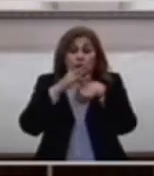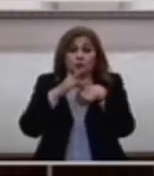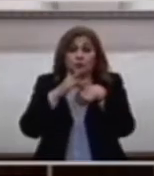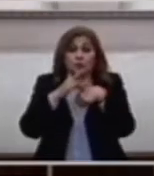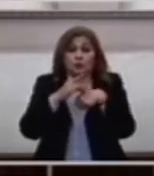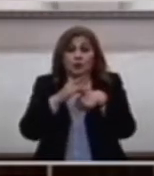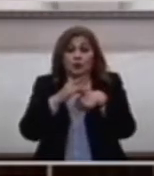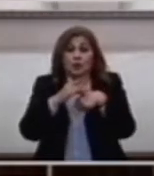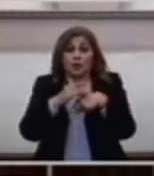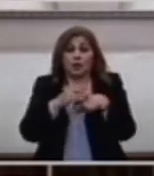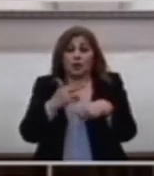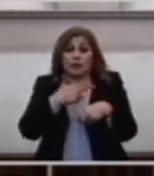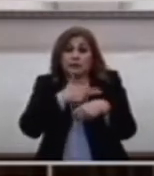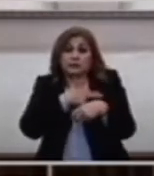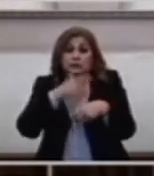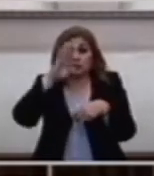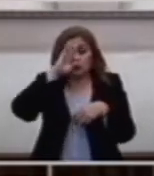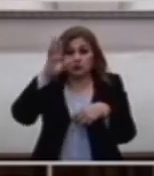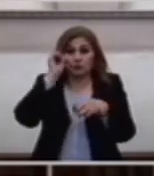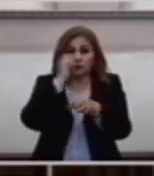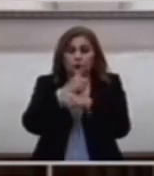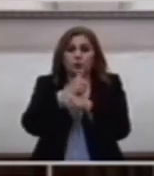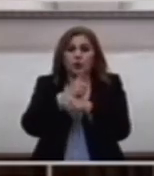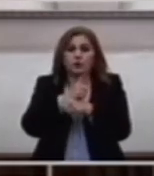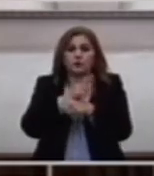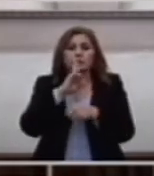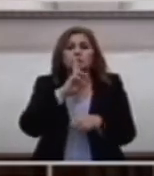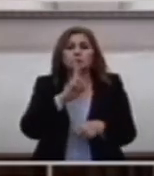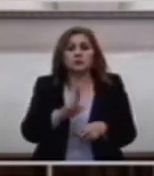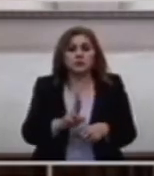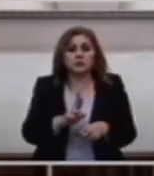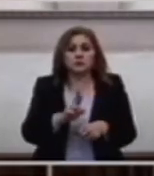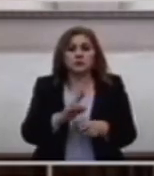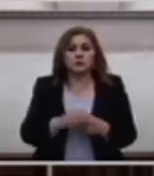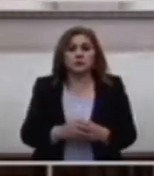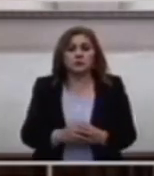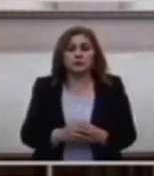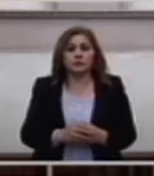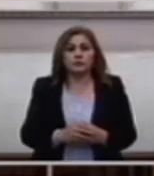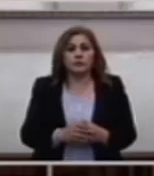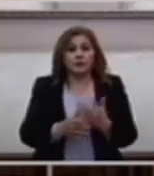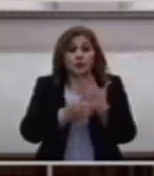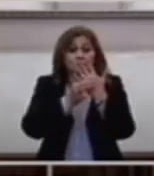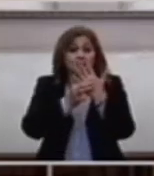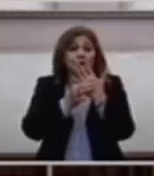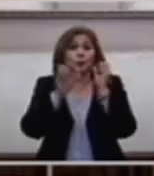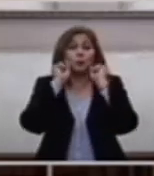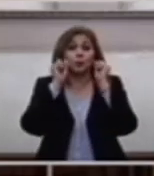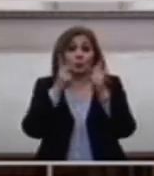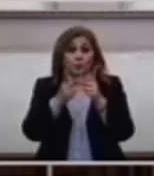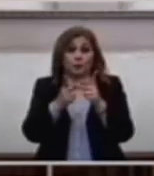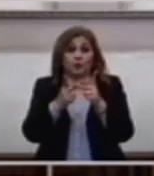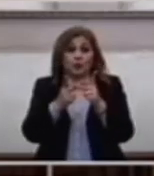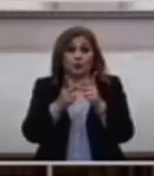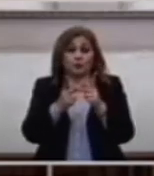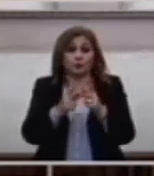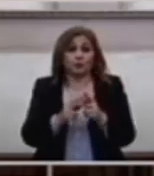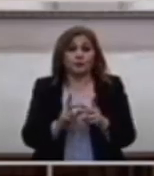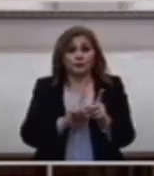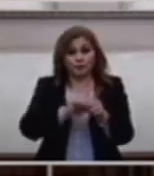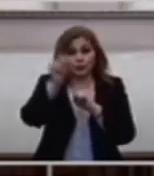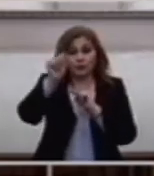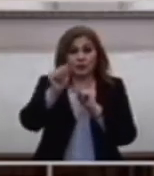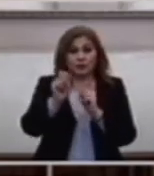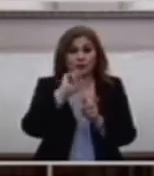Encuentra Una Respuesta Dijo Pedro Voy A pescar